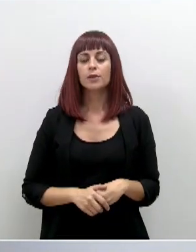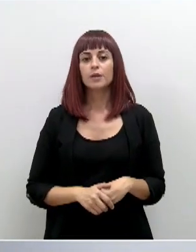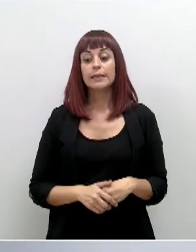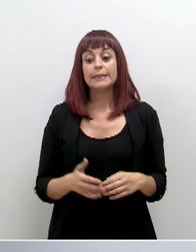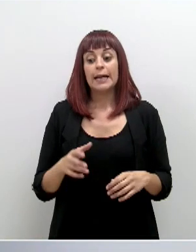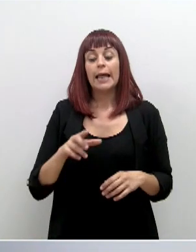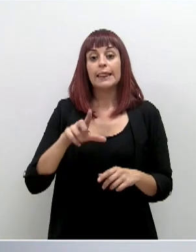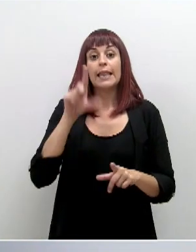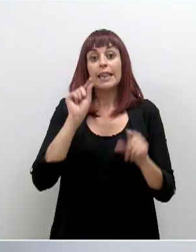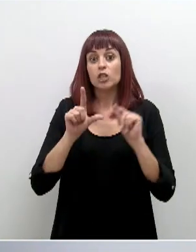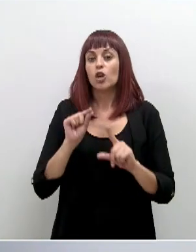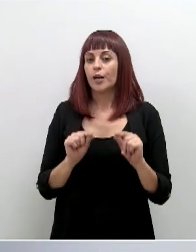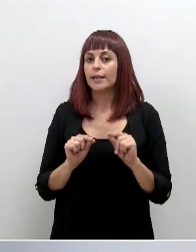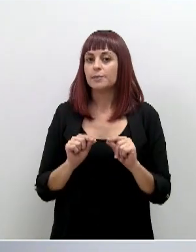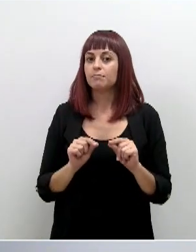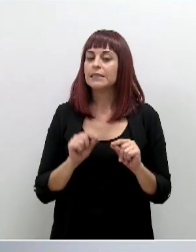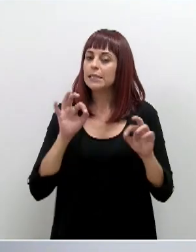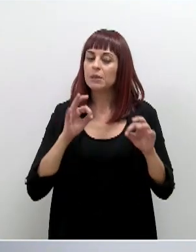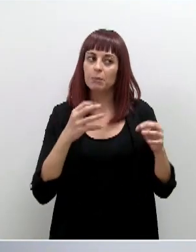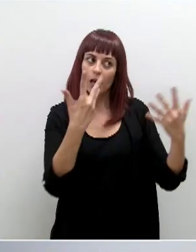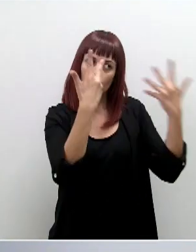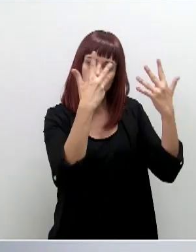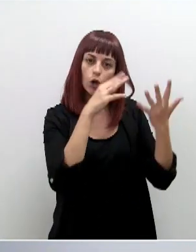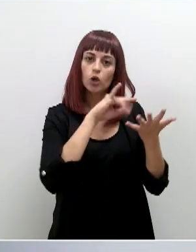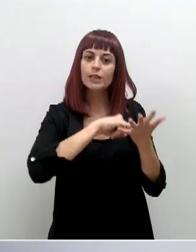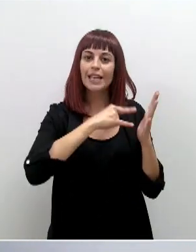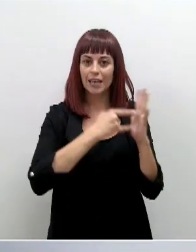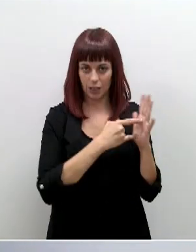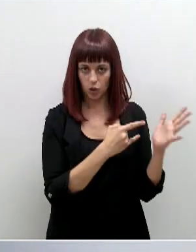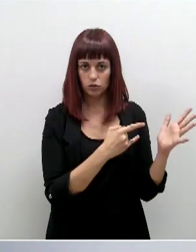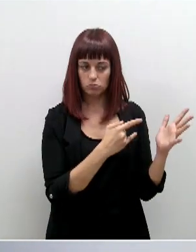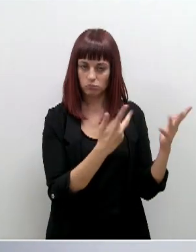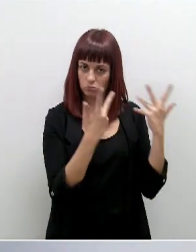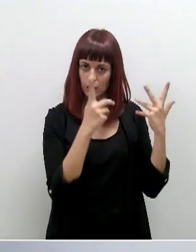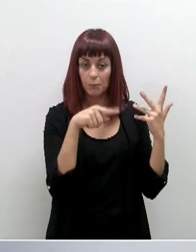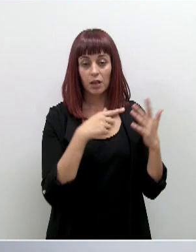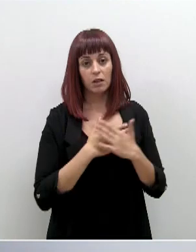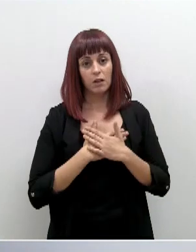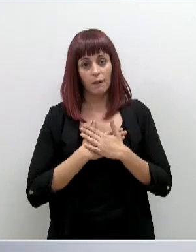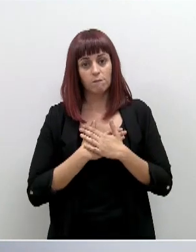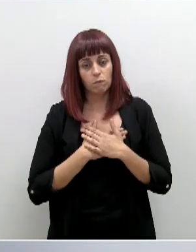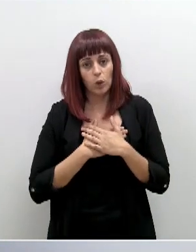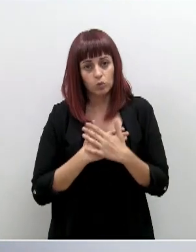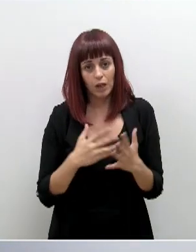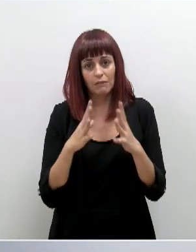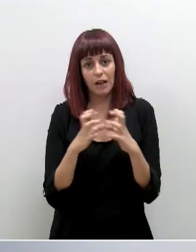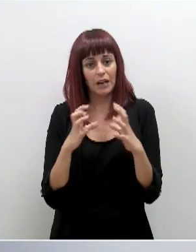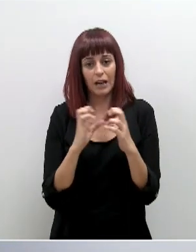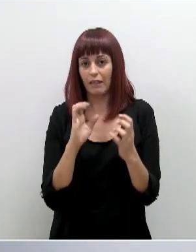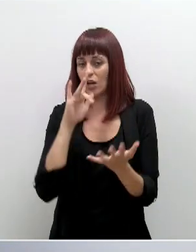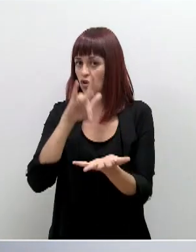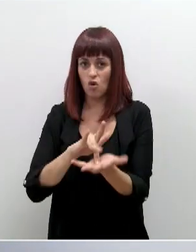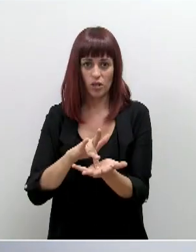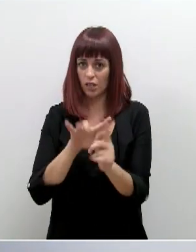decisiones bajo el criterio estrictamente técnico y con la voluntad y con el deseo de no tener que llegar a esas circunstancias.